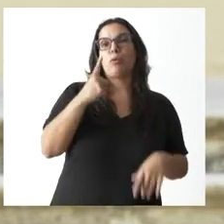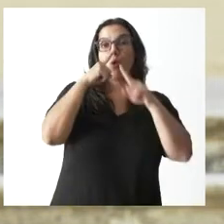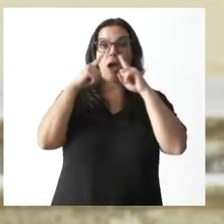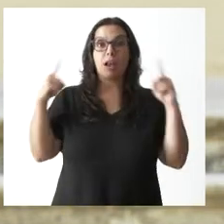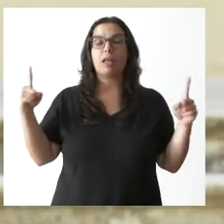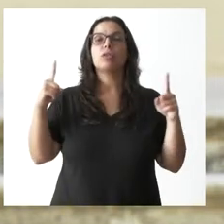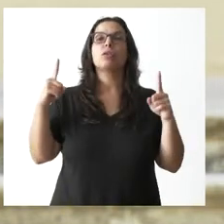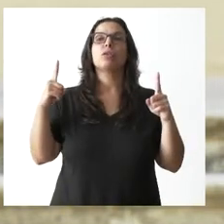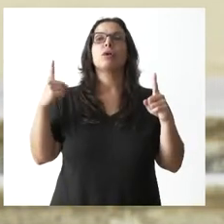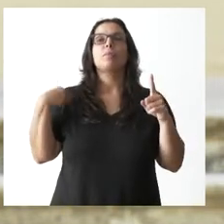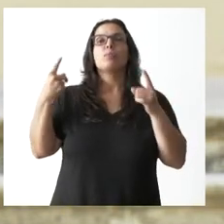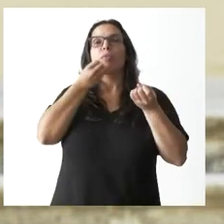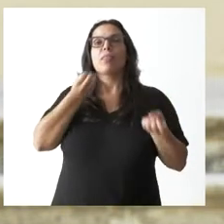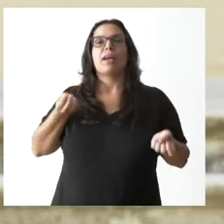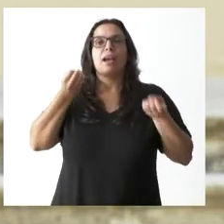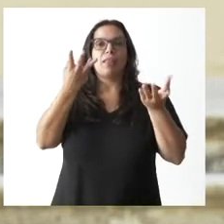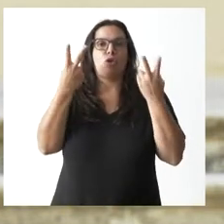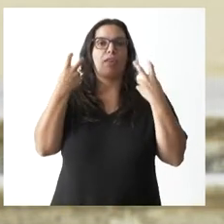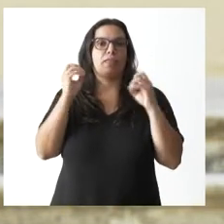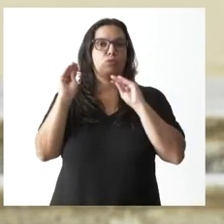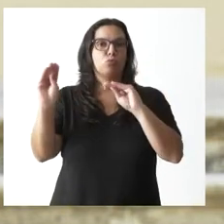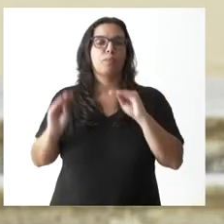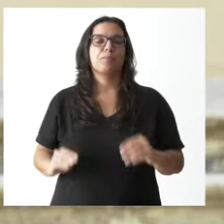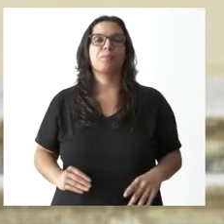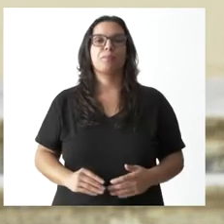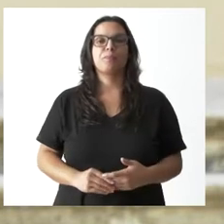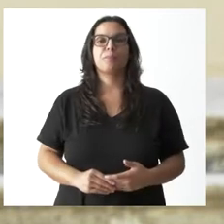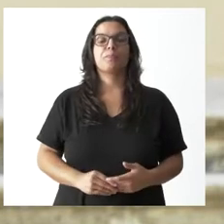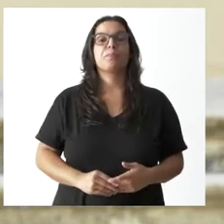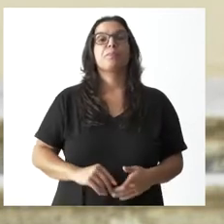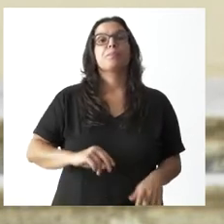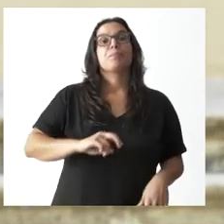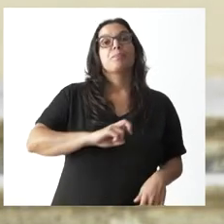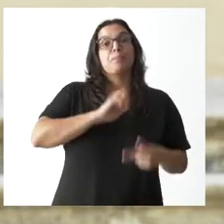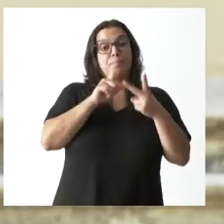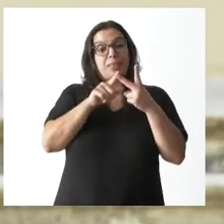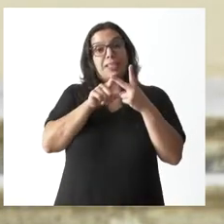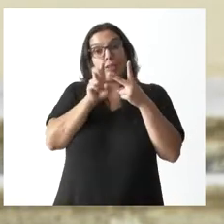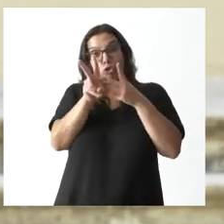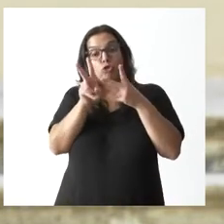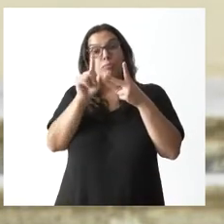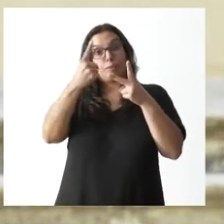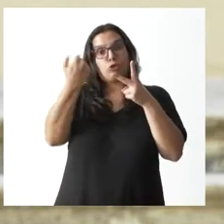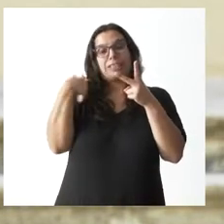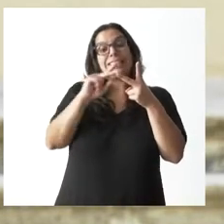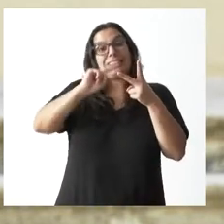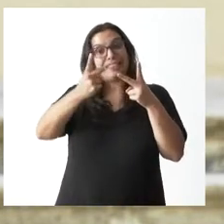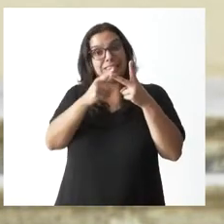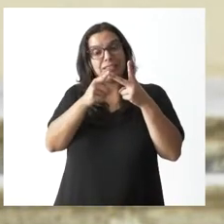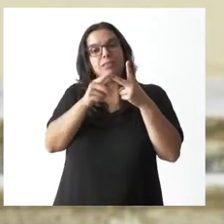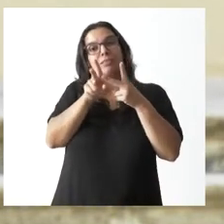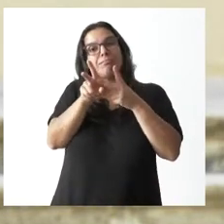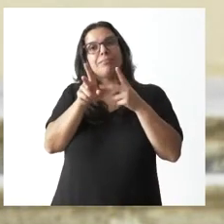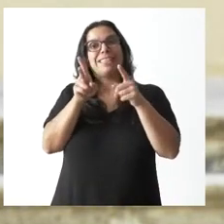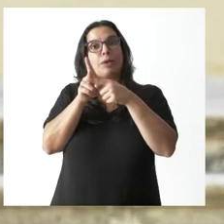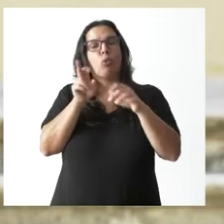en su declaración de la renta. Y, segundo lugar, también vamos a hacer